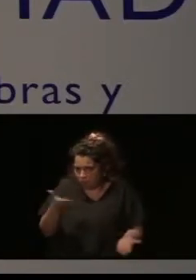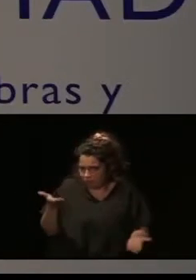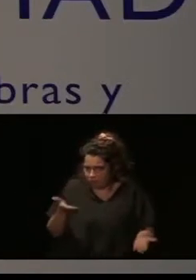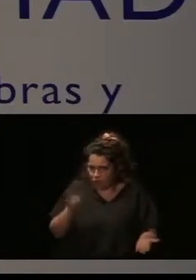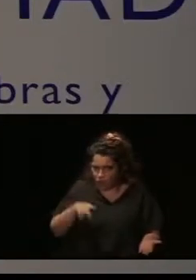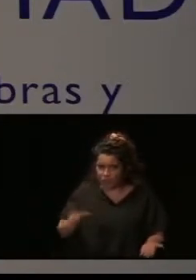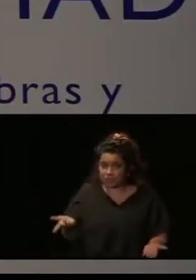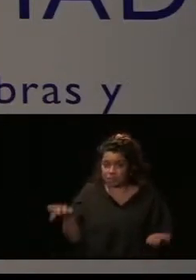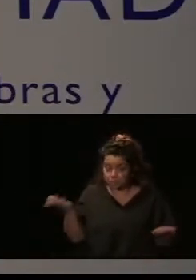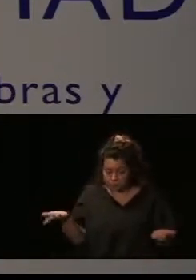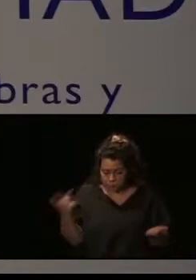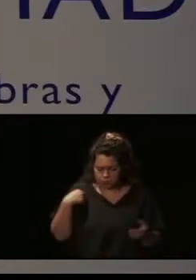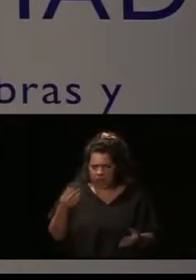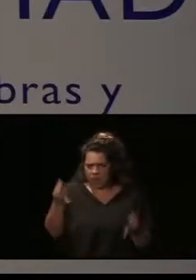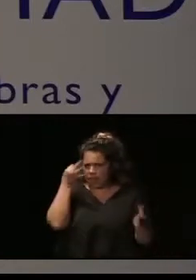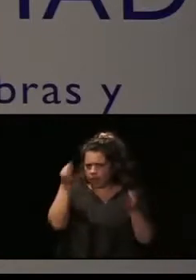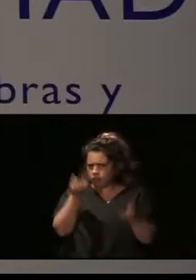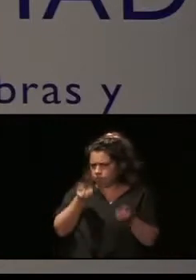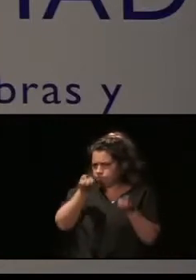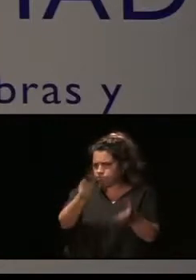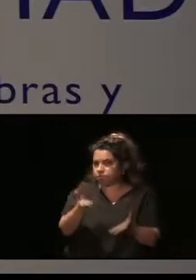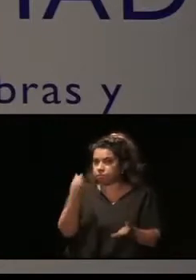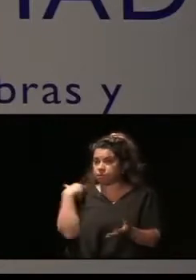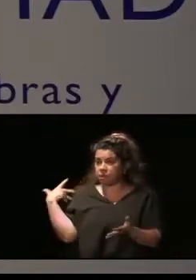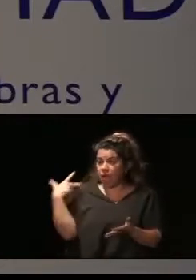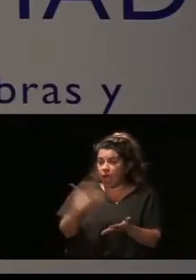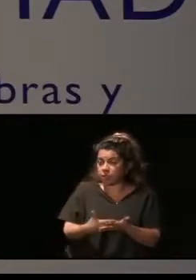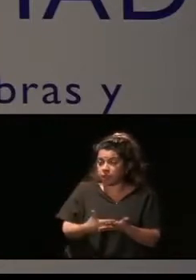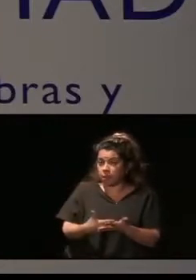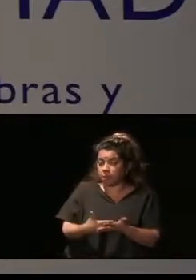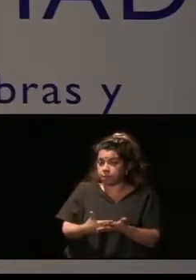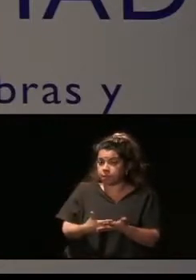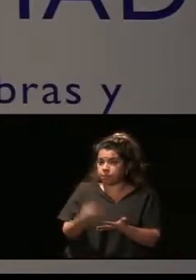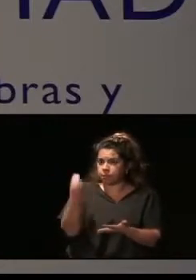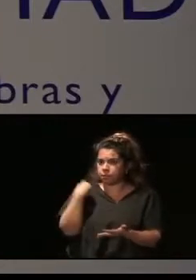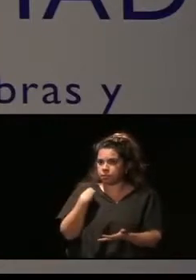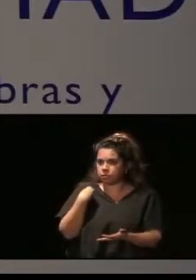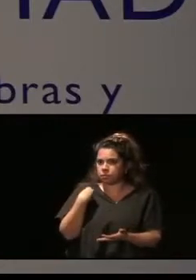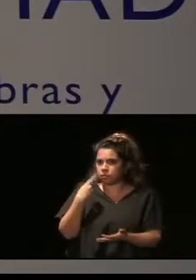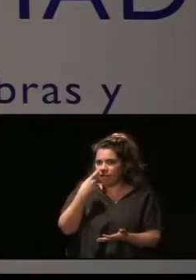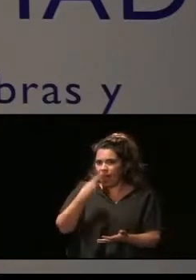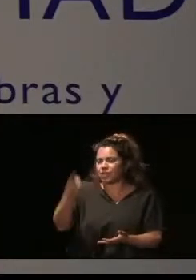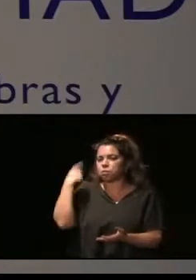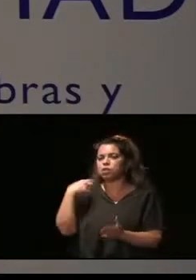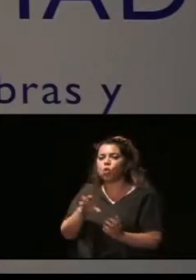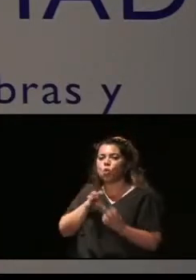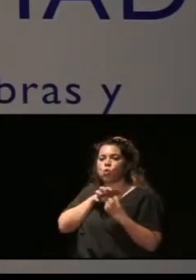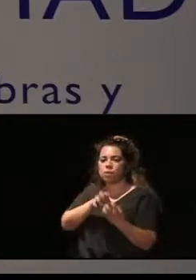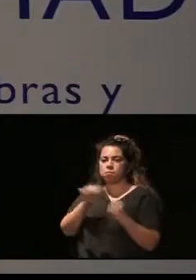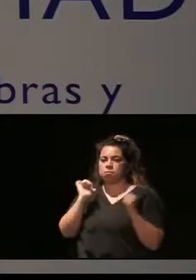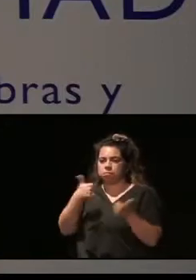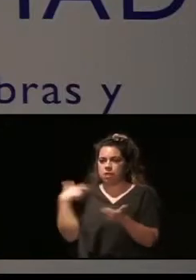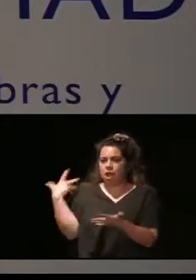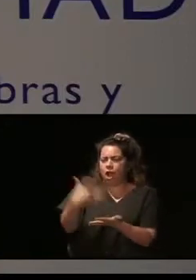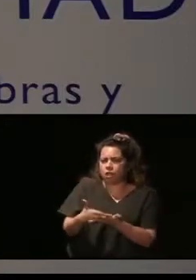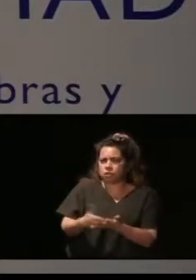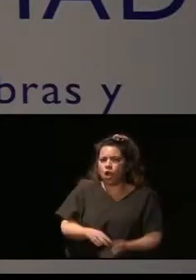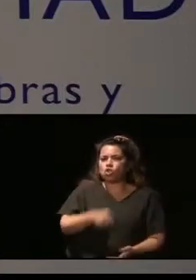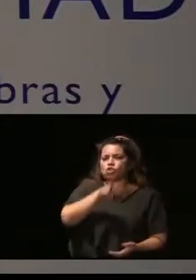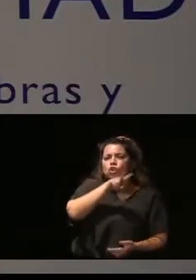Por dar datos también, hasta la fecha, desde que se puso en funcionamiento el año pasado la unidad móvil, se ha atendido un total de